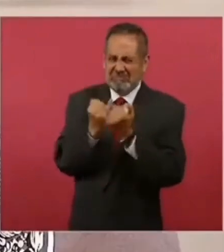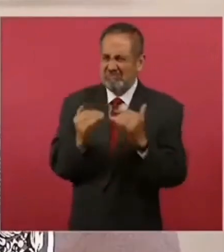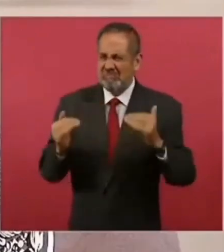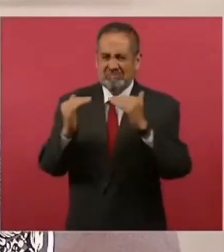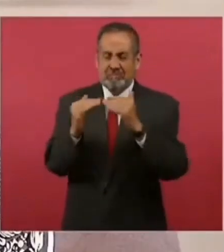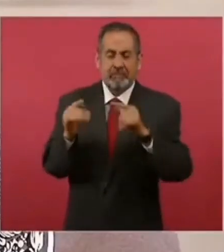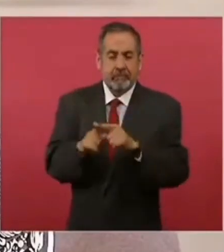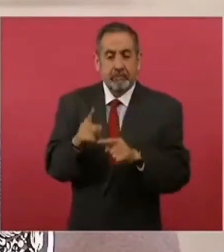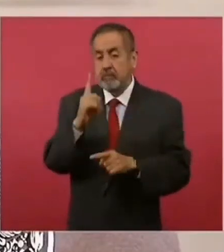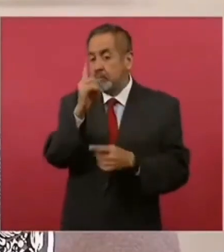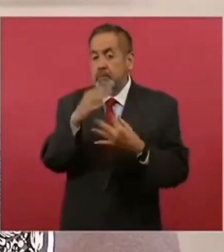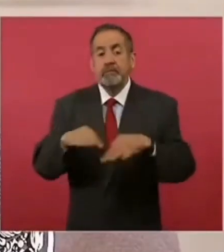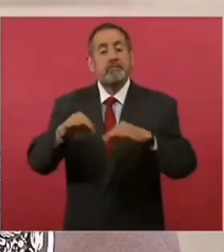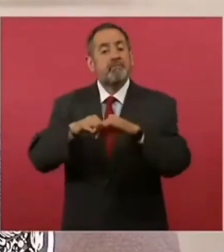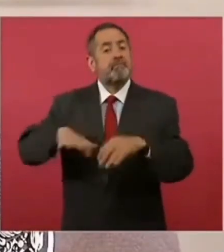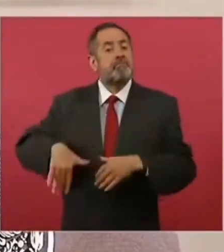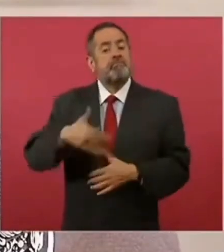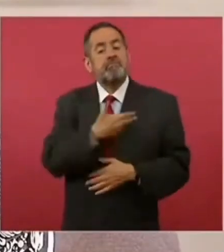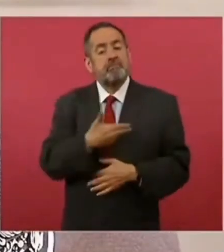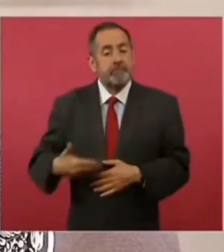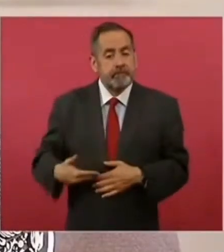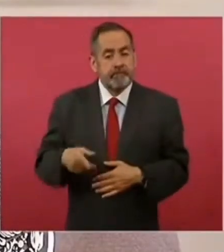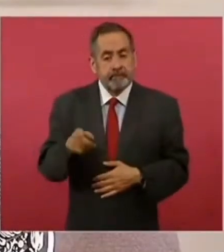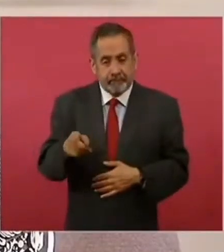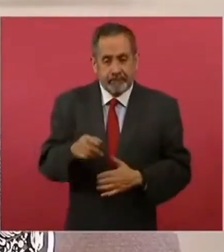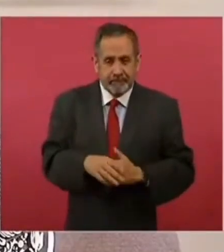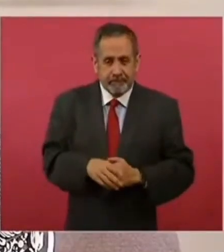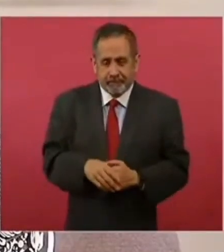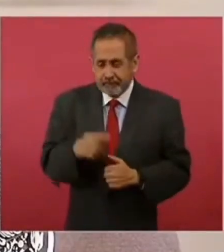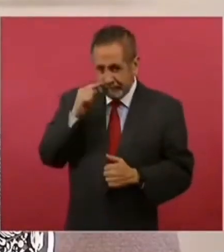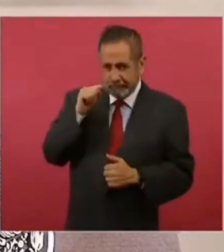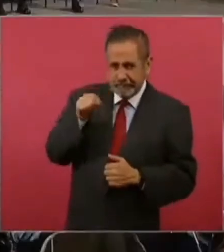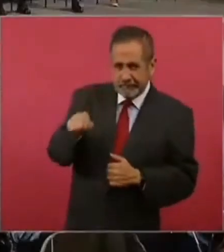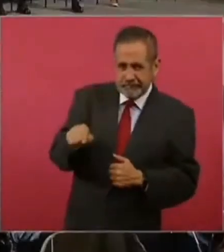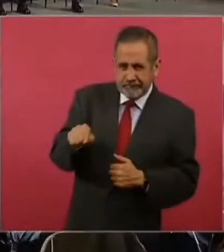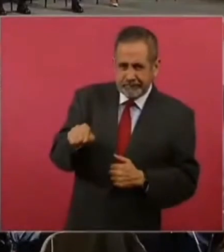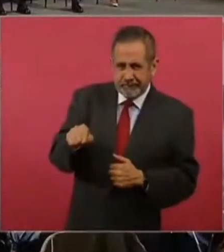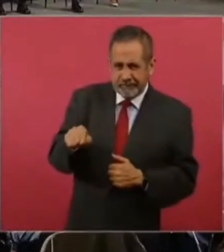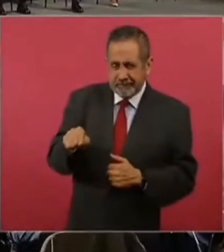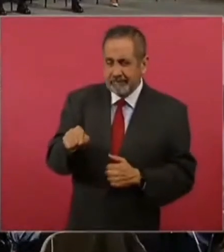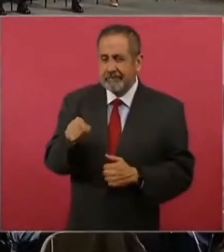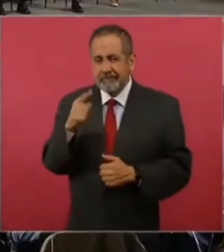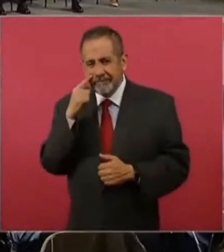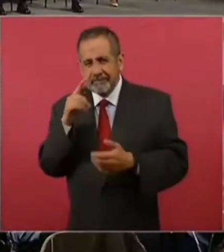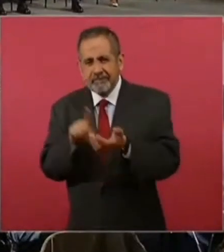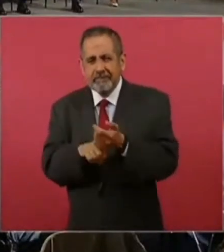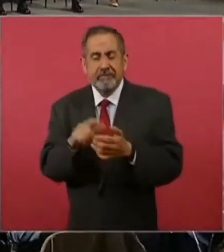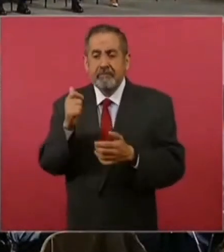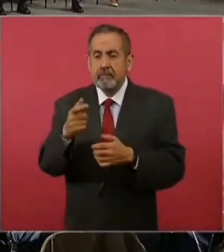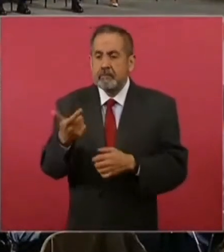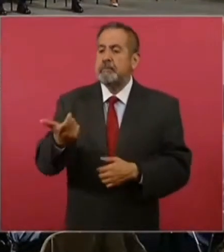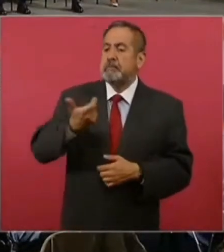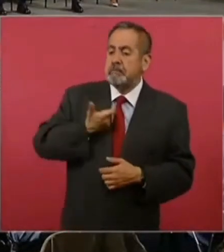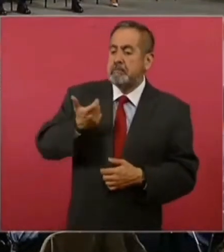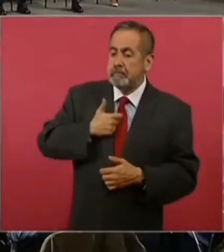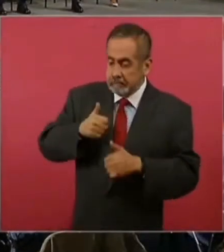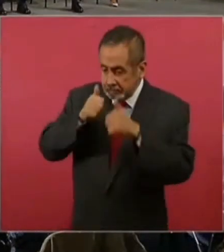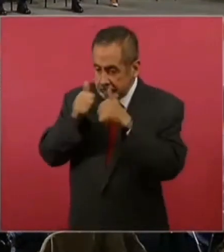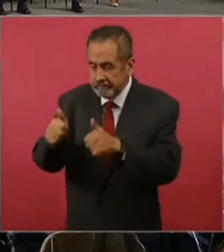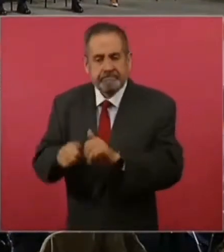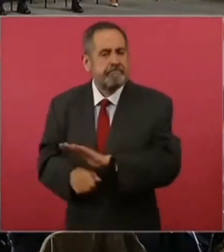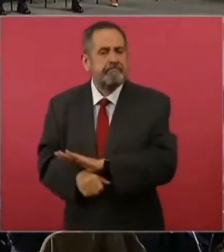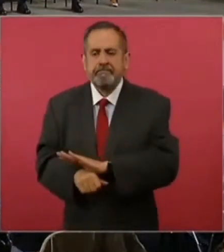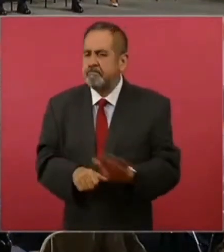nuestro presidente, no van a encontrar ustedes una sala caja registradora. No van a